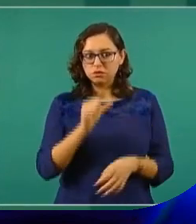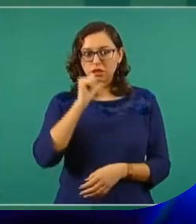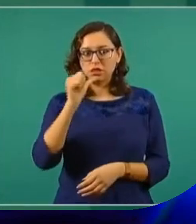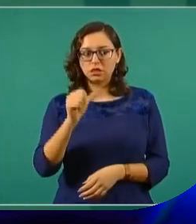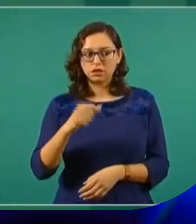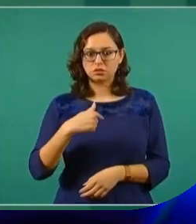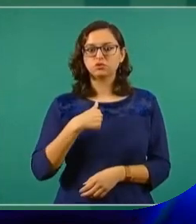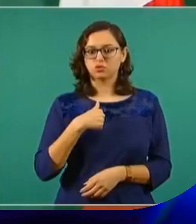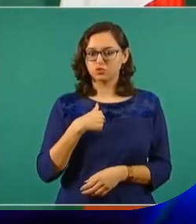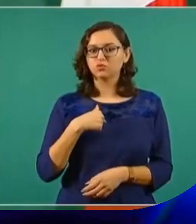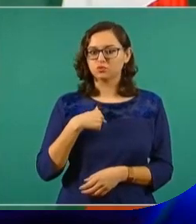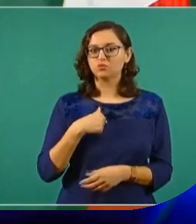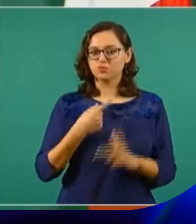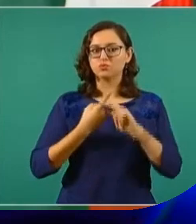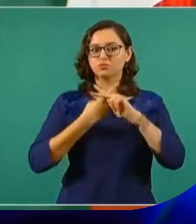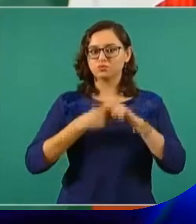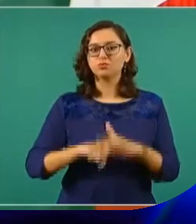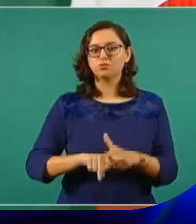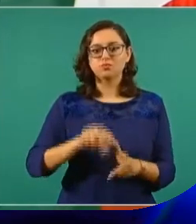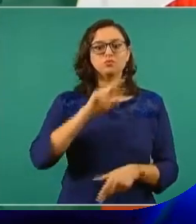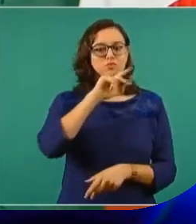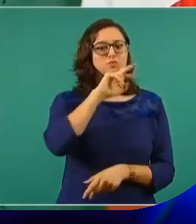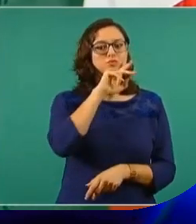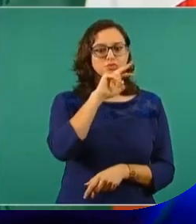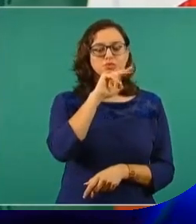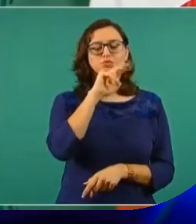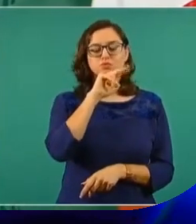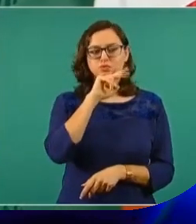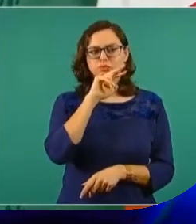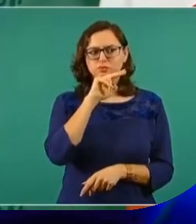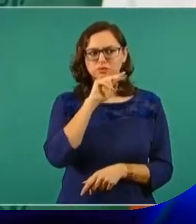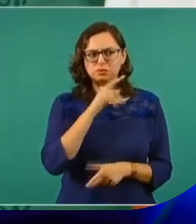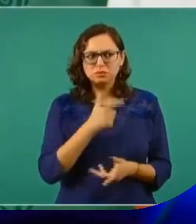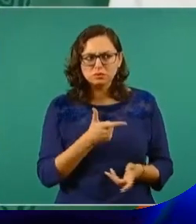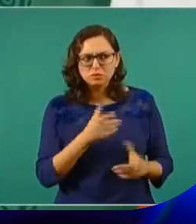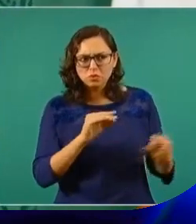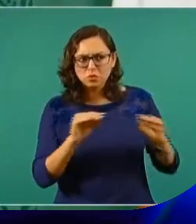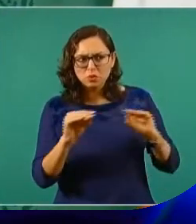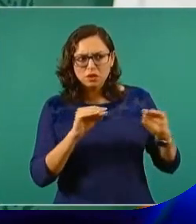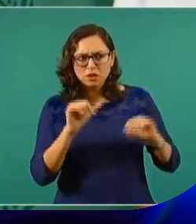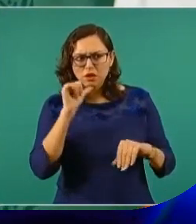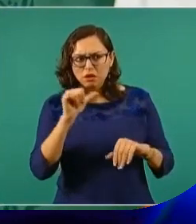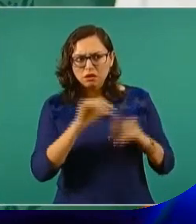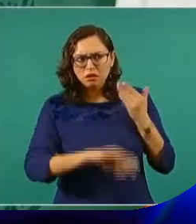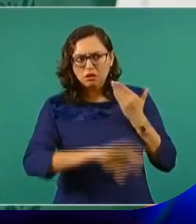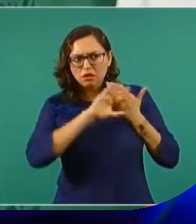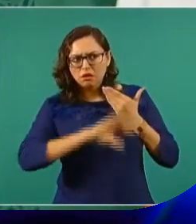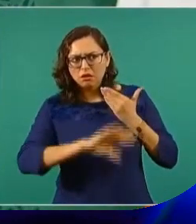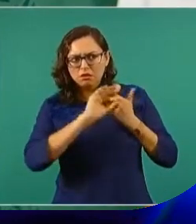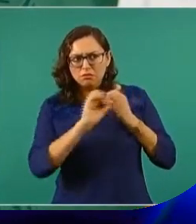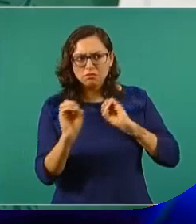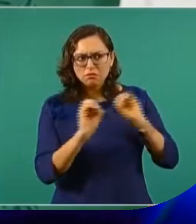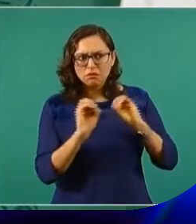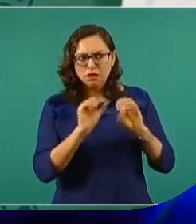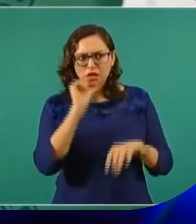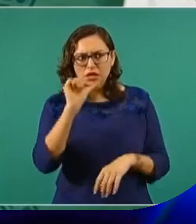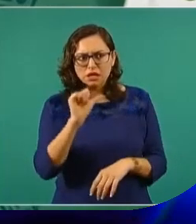Si no hay ataques, es porque